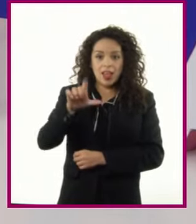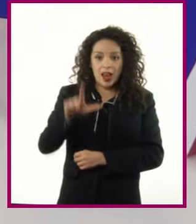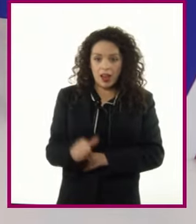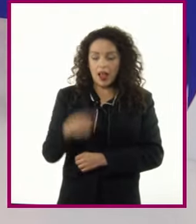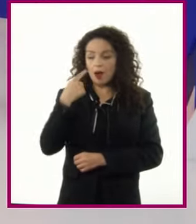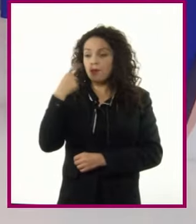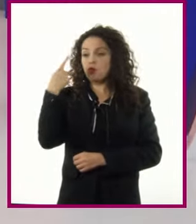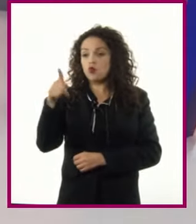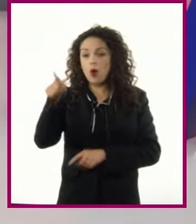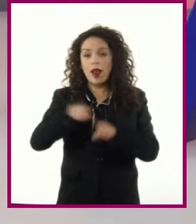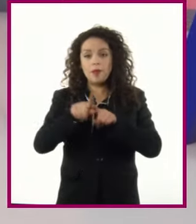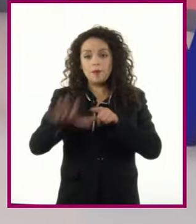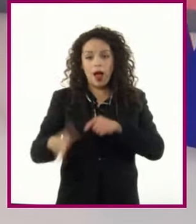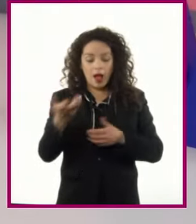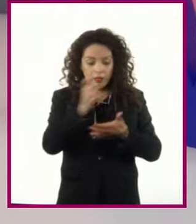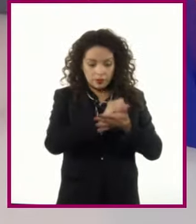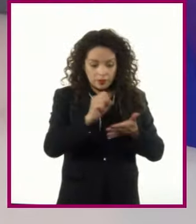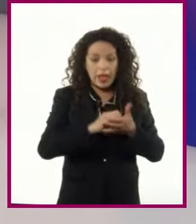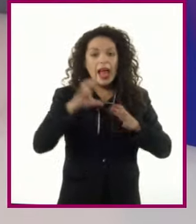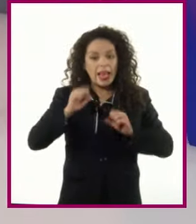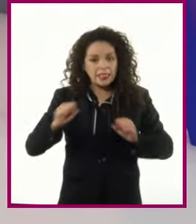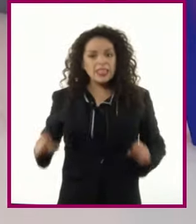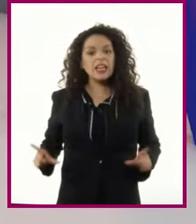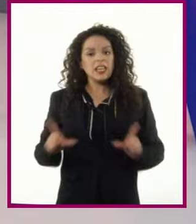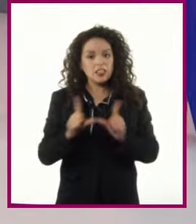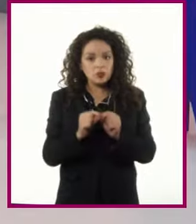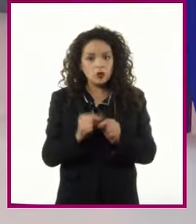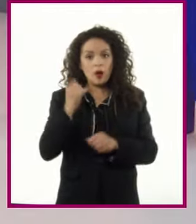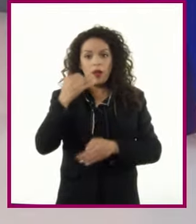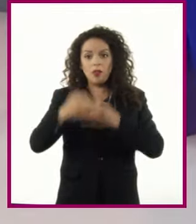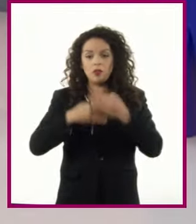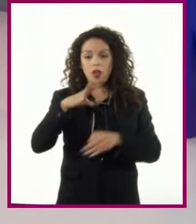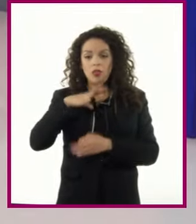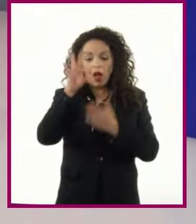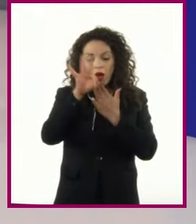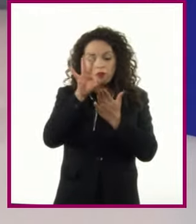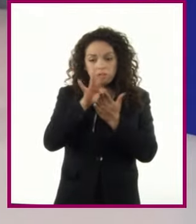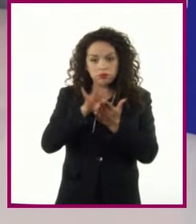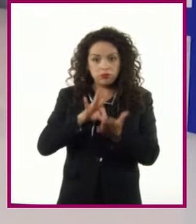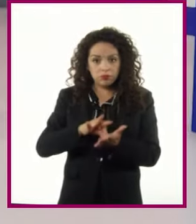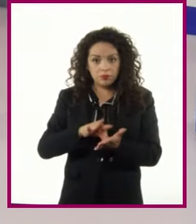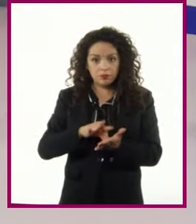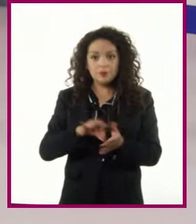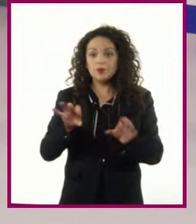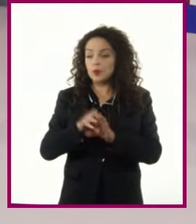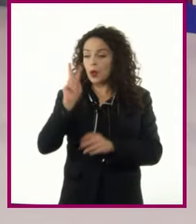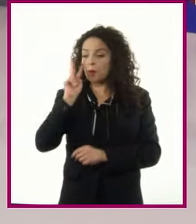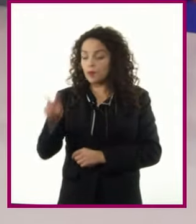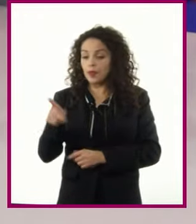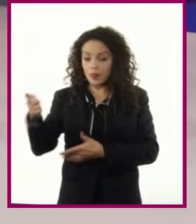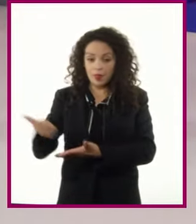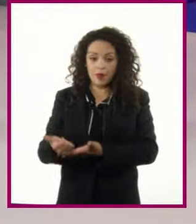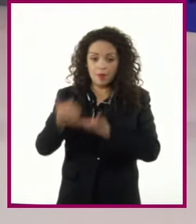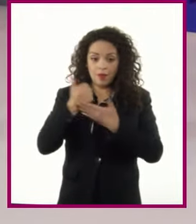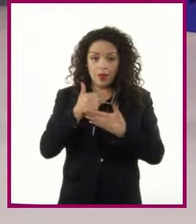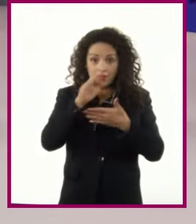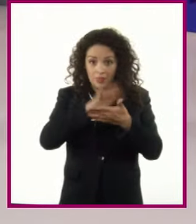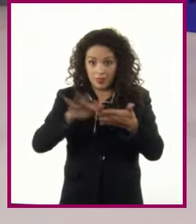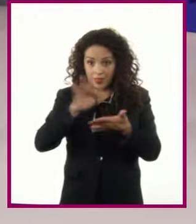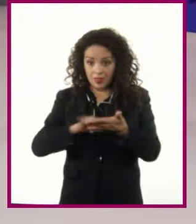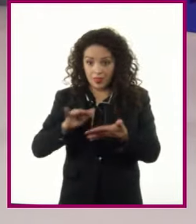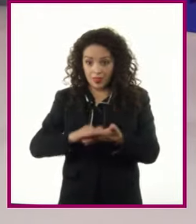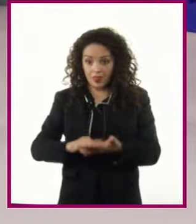hermana es un resumen y si cuenta con todos los elementos ¿Qué te parece si nos ayudas con la lectura?